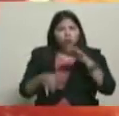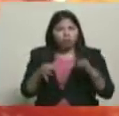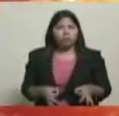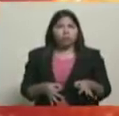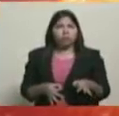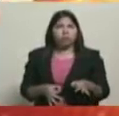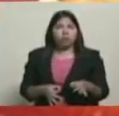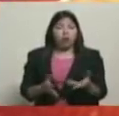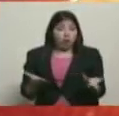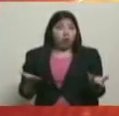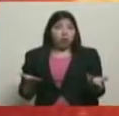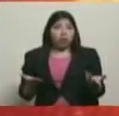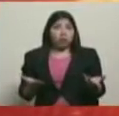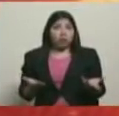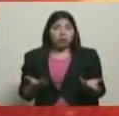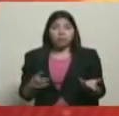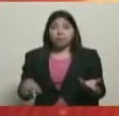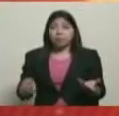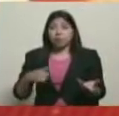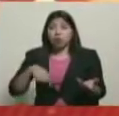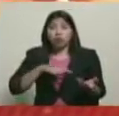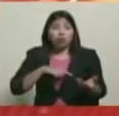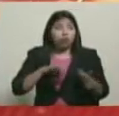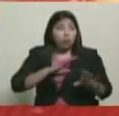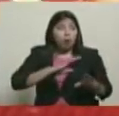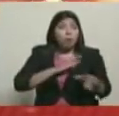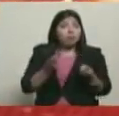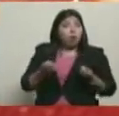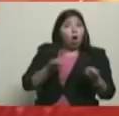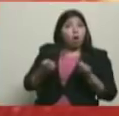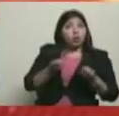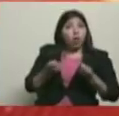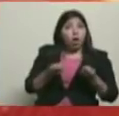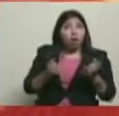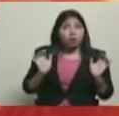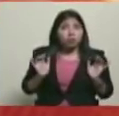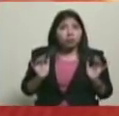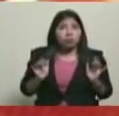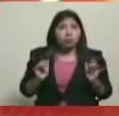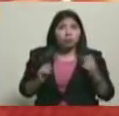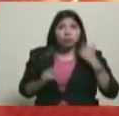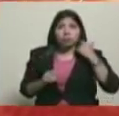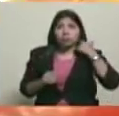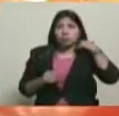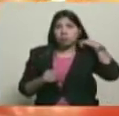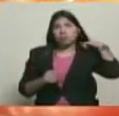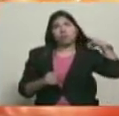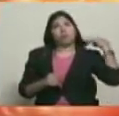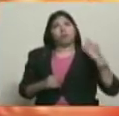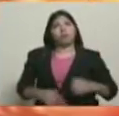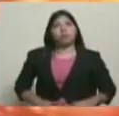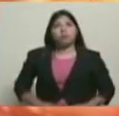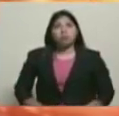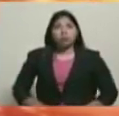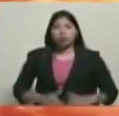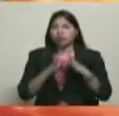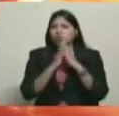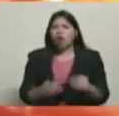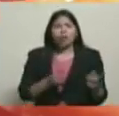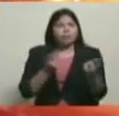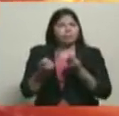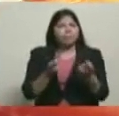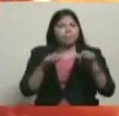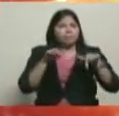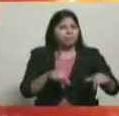Es más, parte de las operaciones las estamos dirigiendo desde allí, desde la base aérea de La Carlota. Está absolutamente controlada.